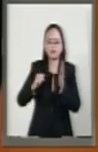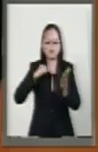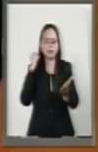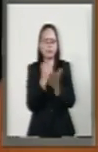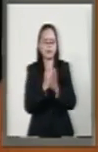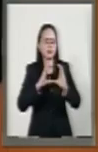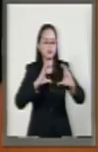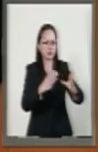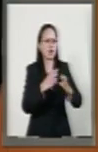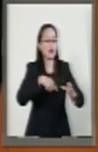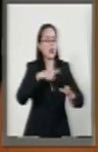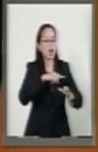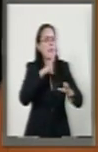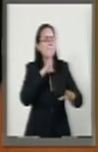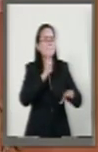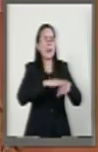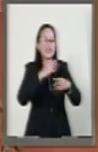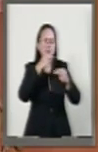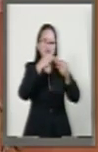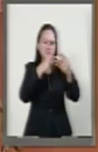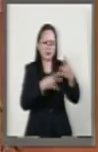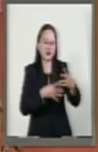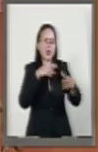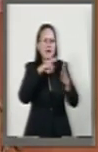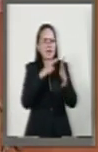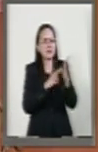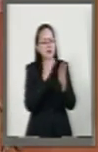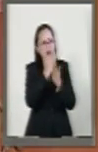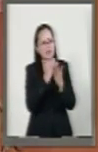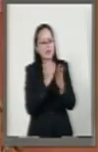por el Congreso y una serie de medidas, que